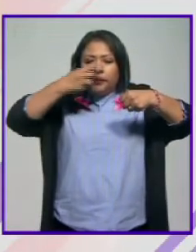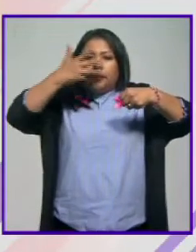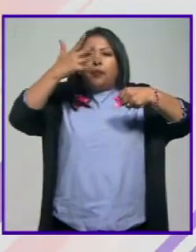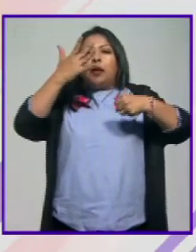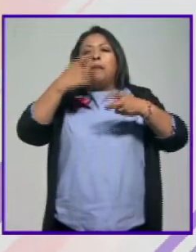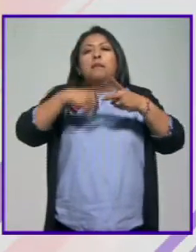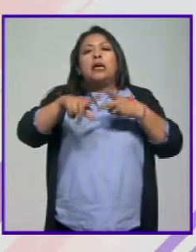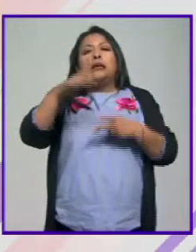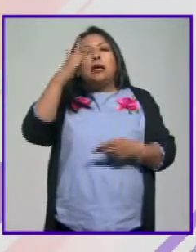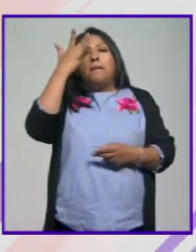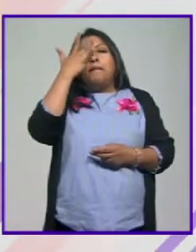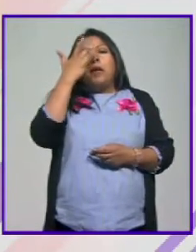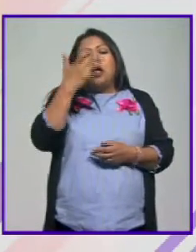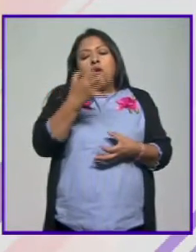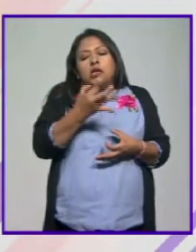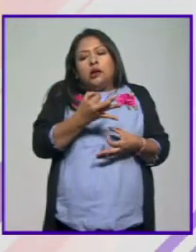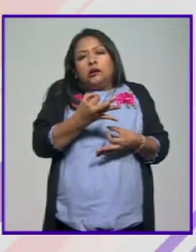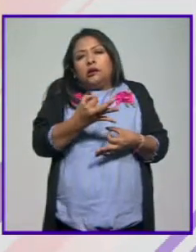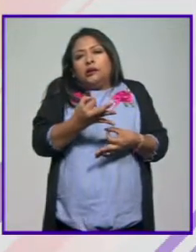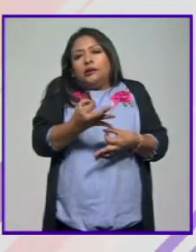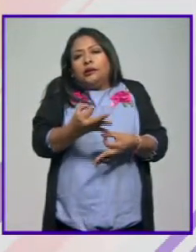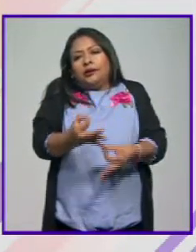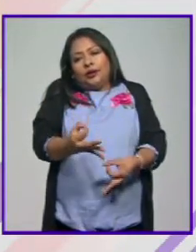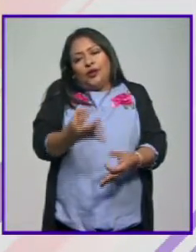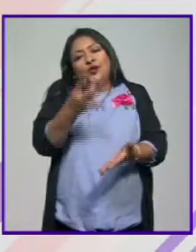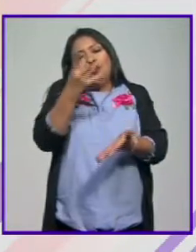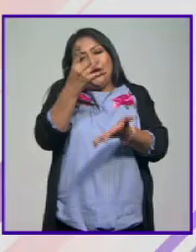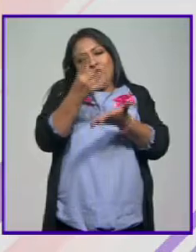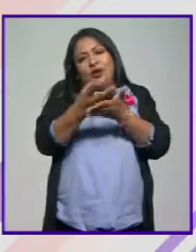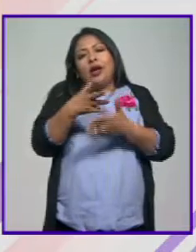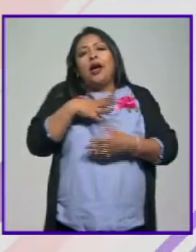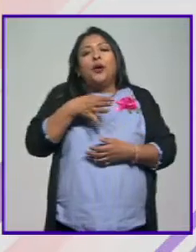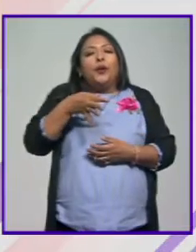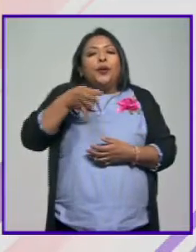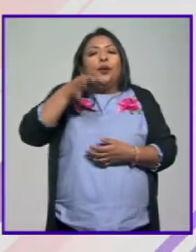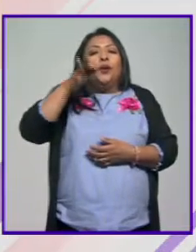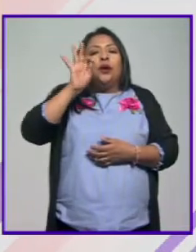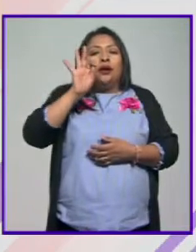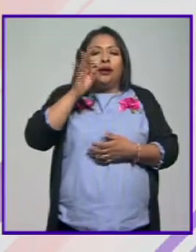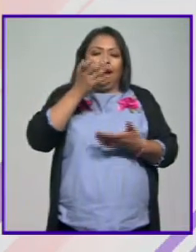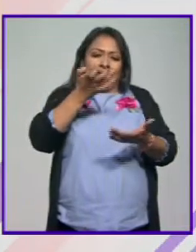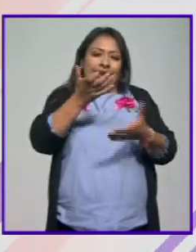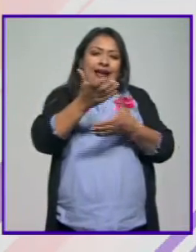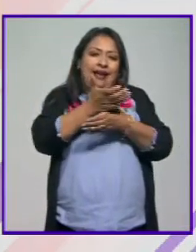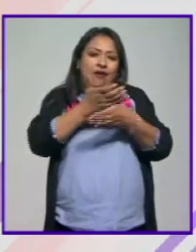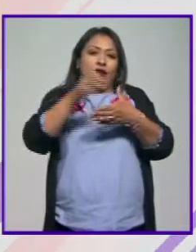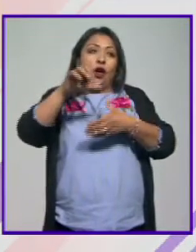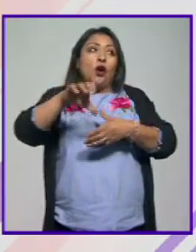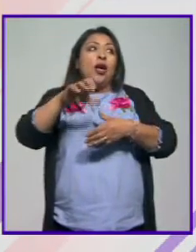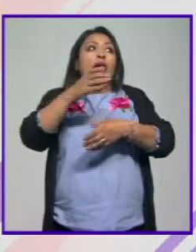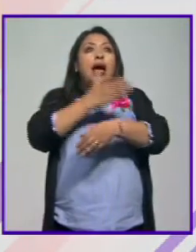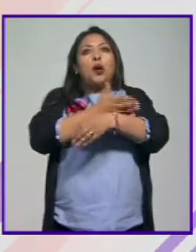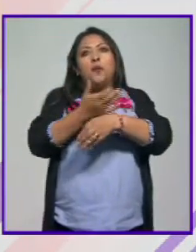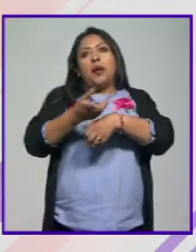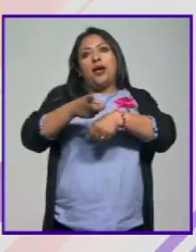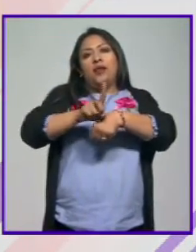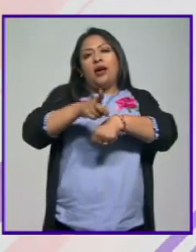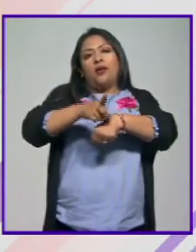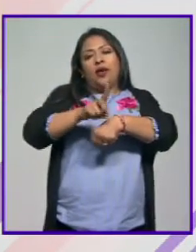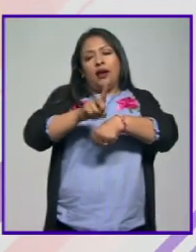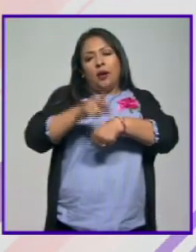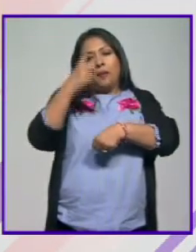la magia empieza esa seducción que solo puede tener una bebida como esta que es nuestra compañera de cada día